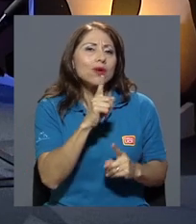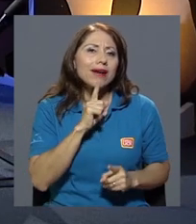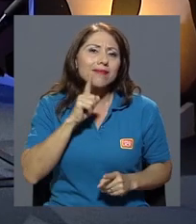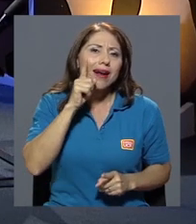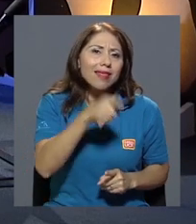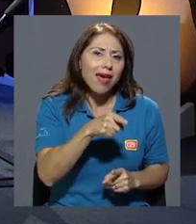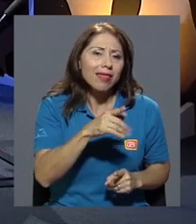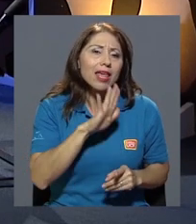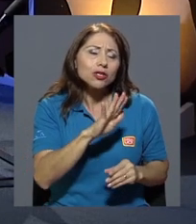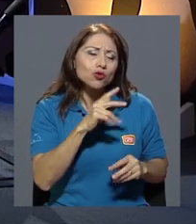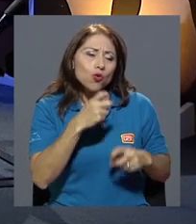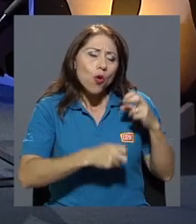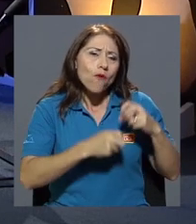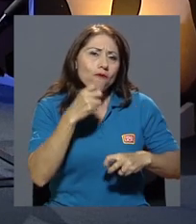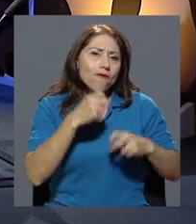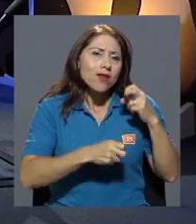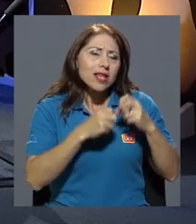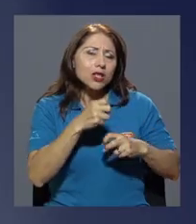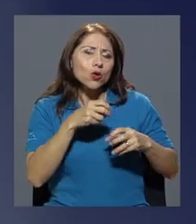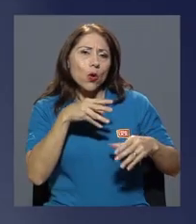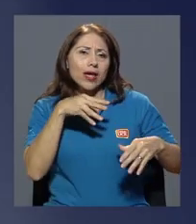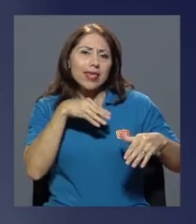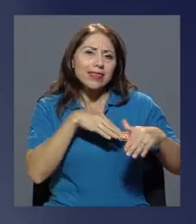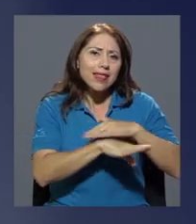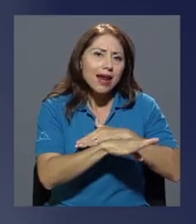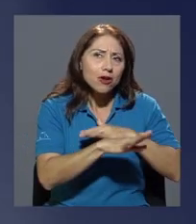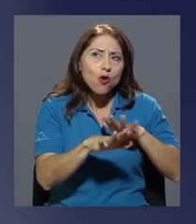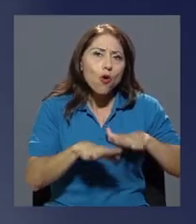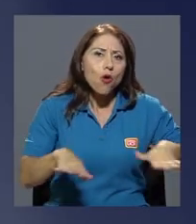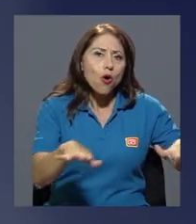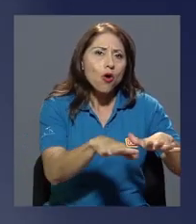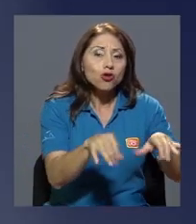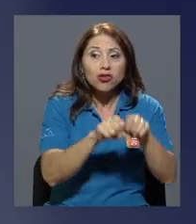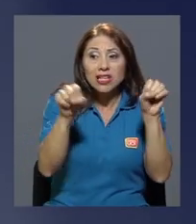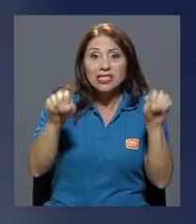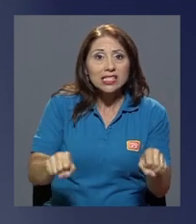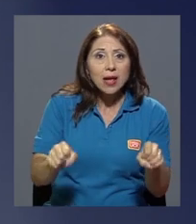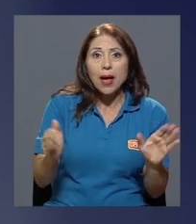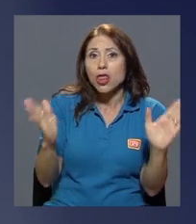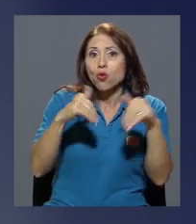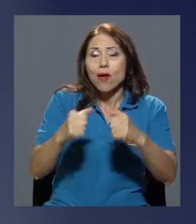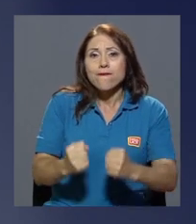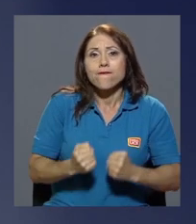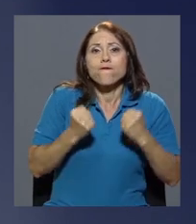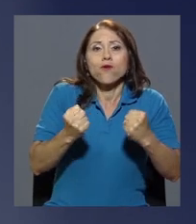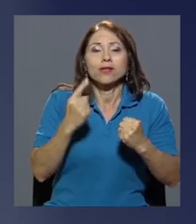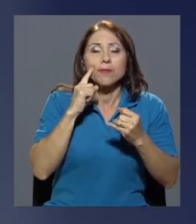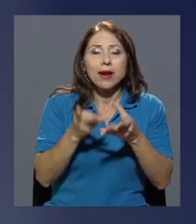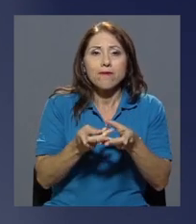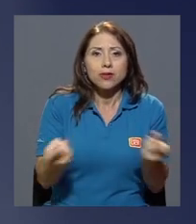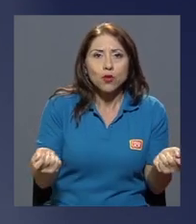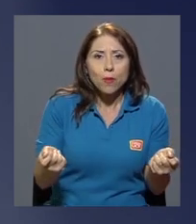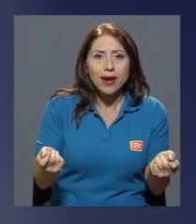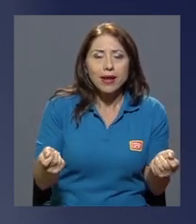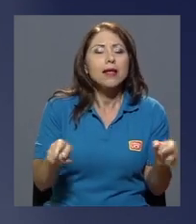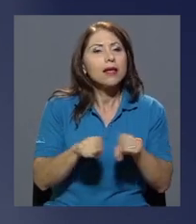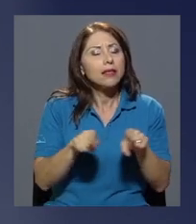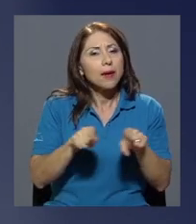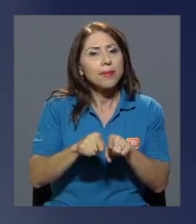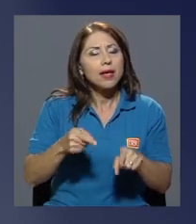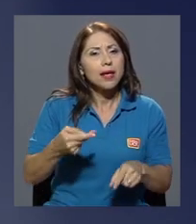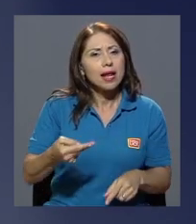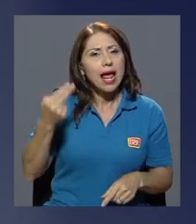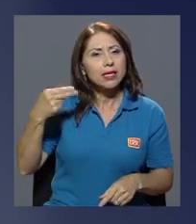interno donde el sistema no tiene dientes para poder resolverlo y que de algún modo la historia también